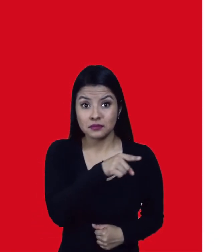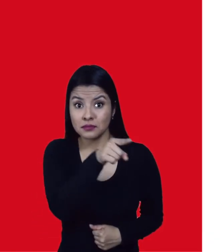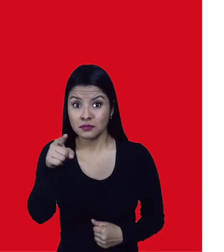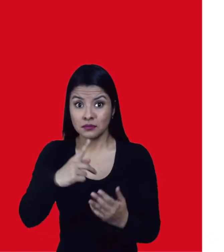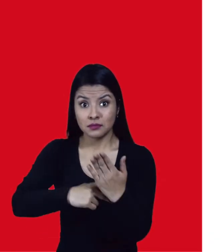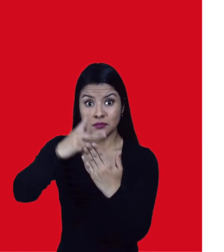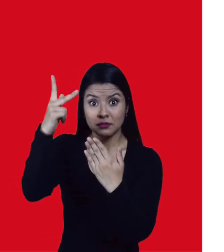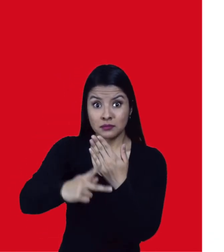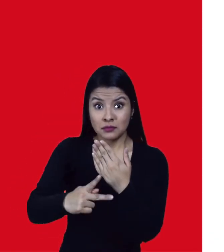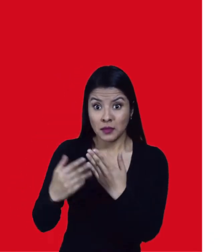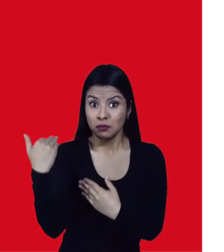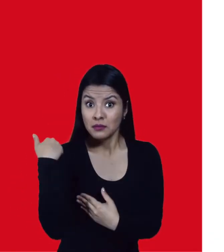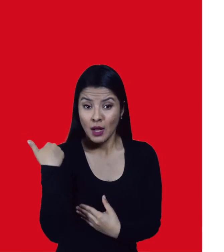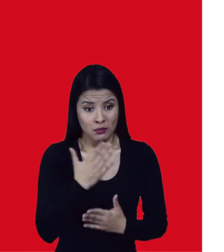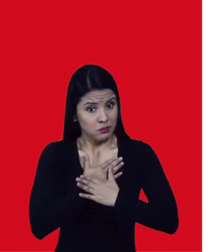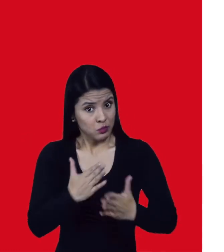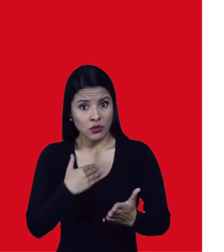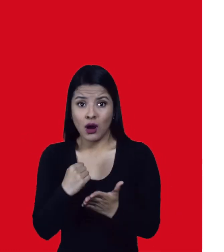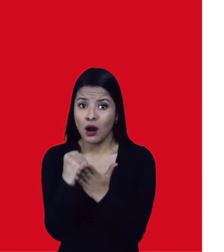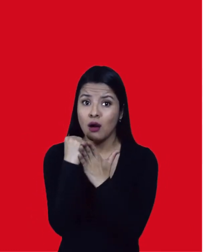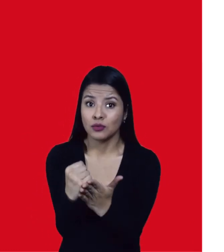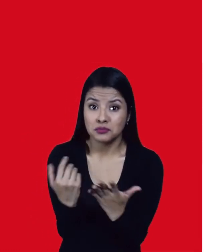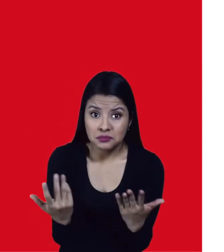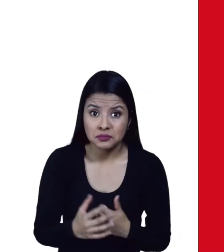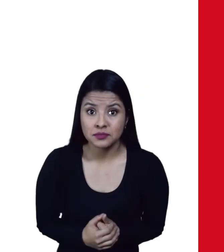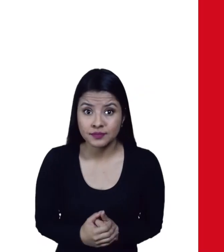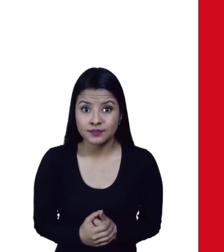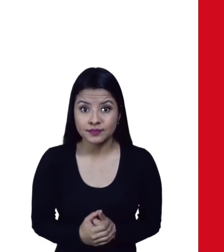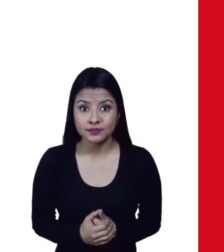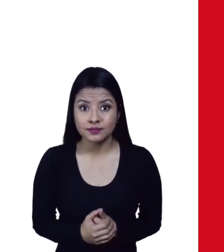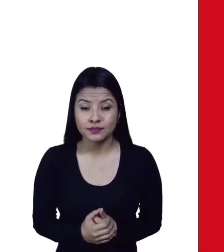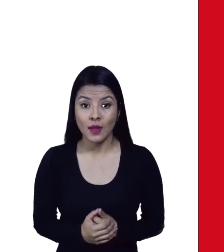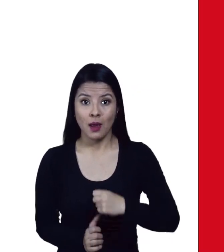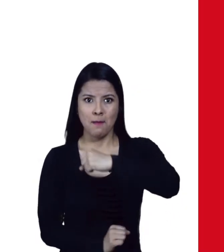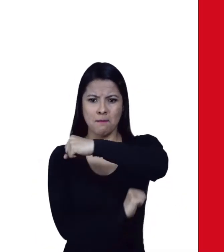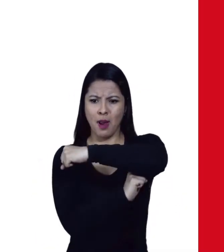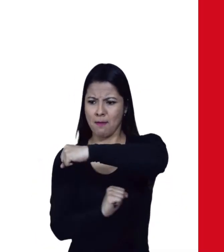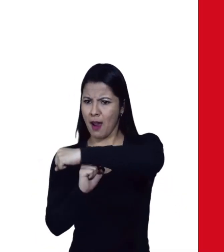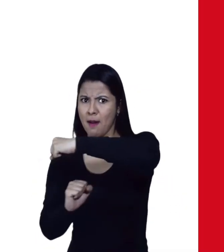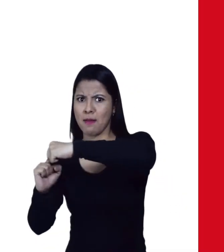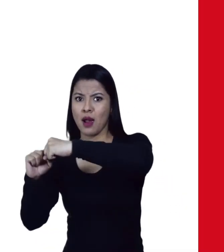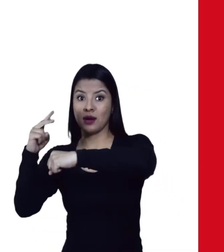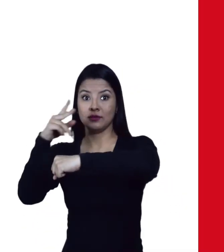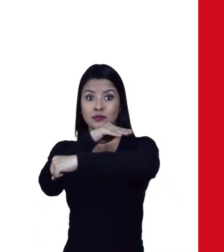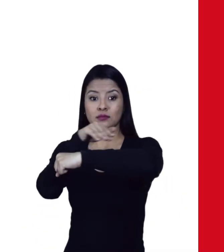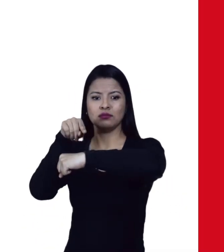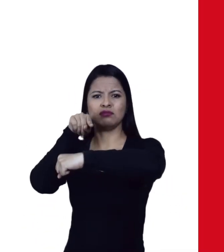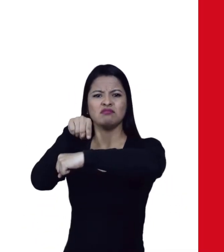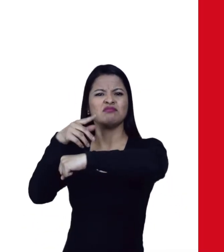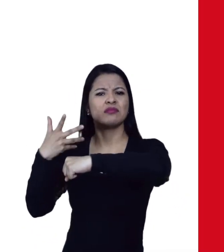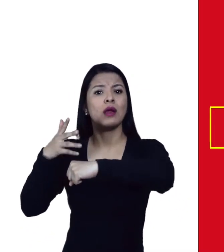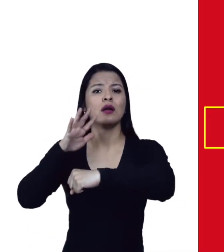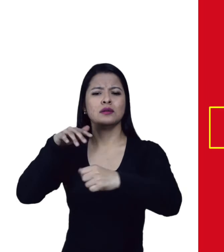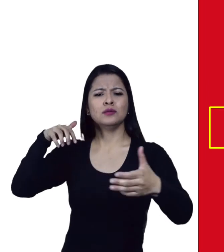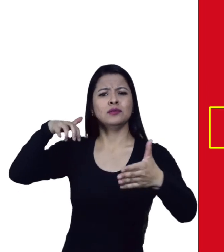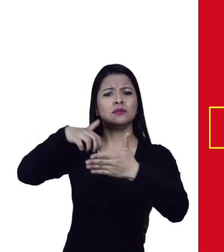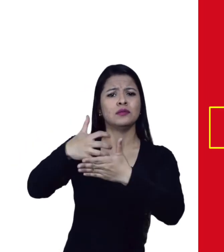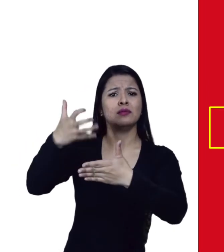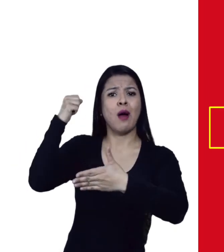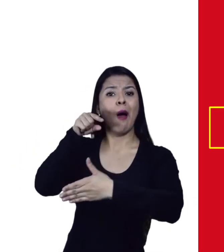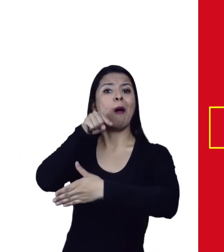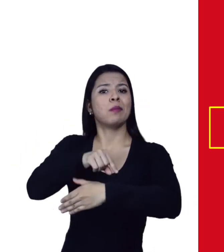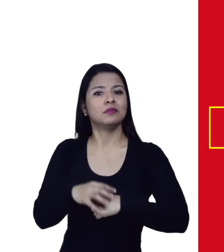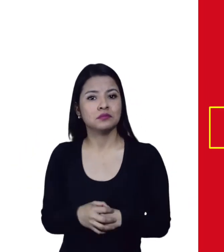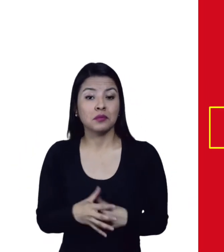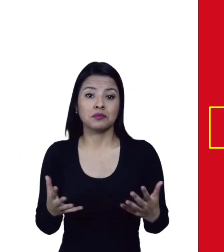Búscanos para colaborarte en tus proyectos. Estamos en el segundo piso del claustro o en nuestra